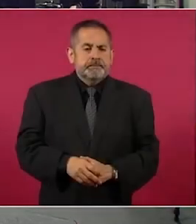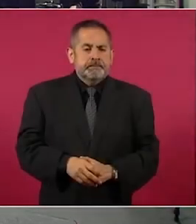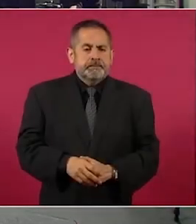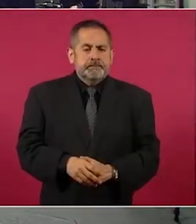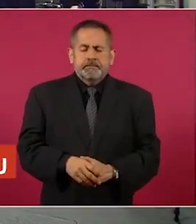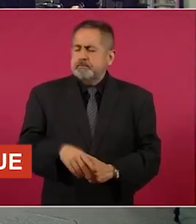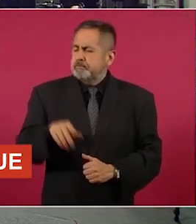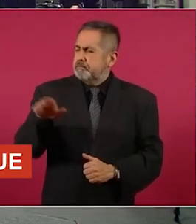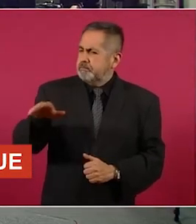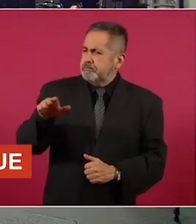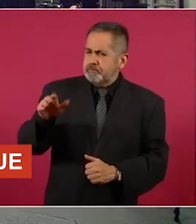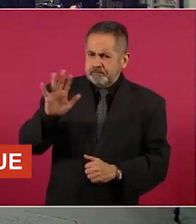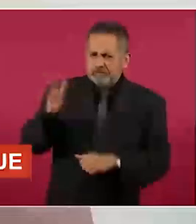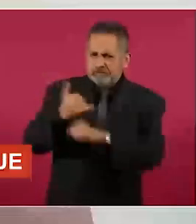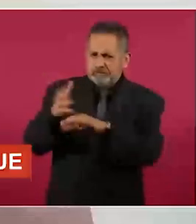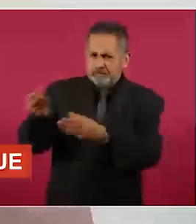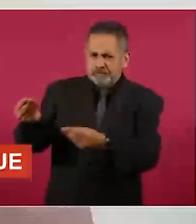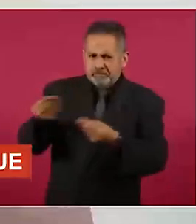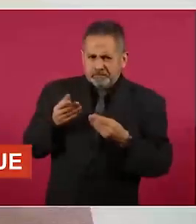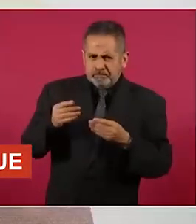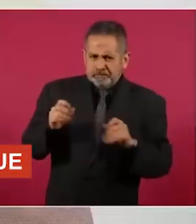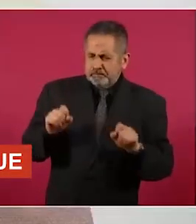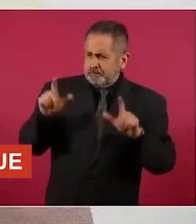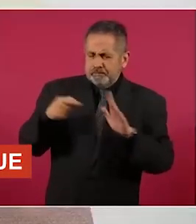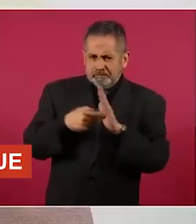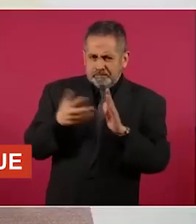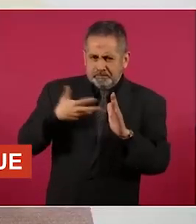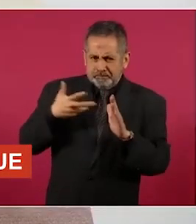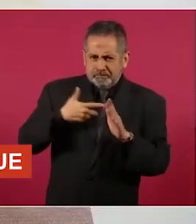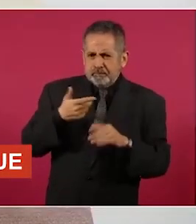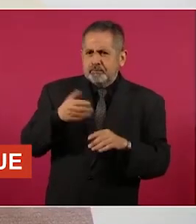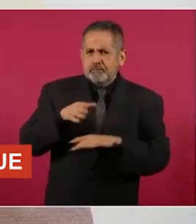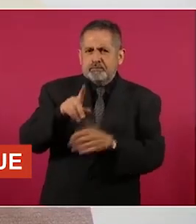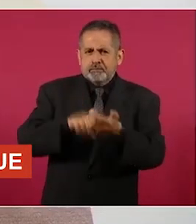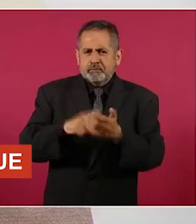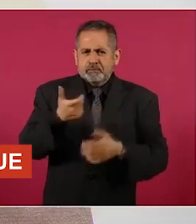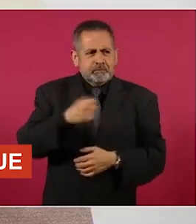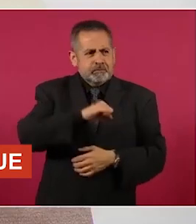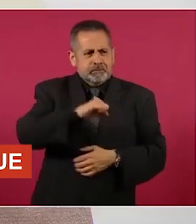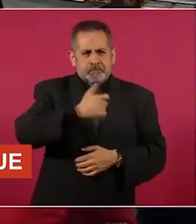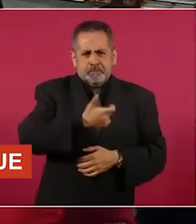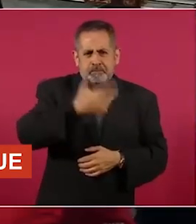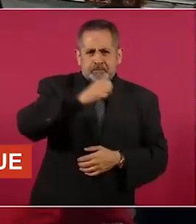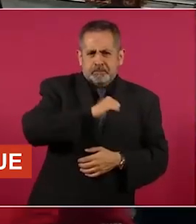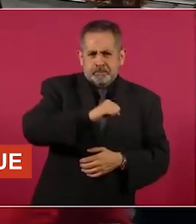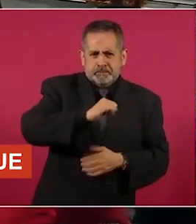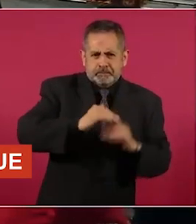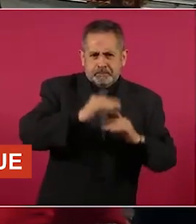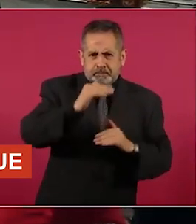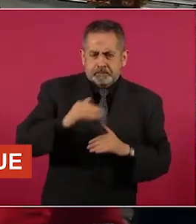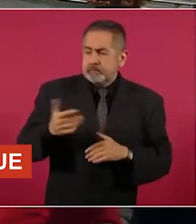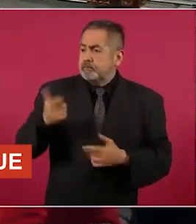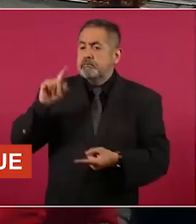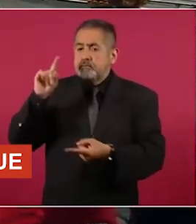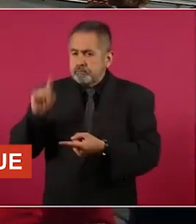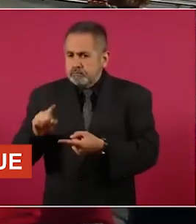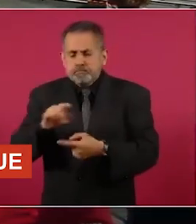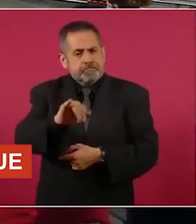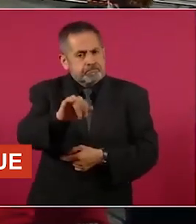Mandaron información sobre inflación, sí bajó